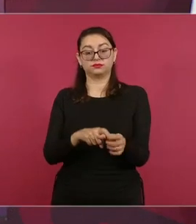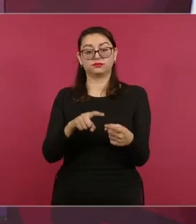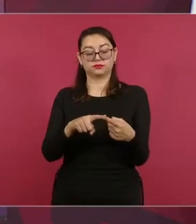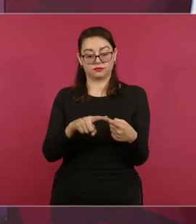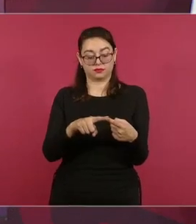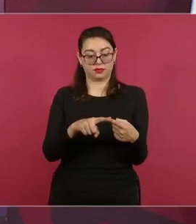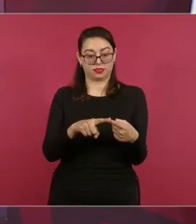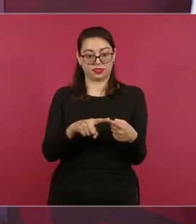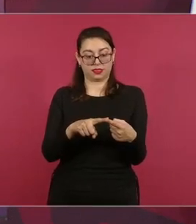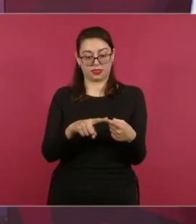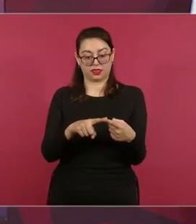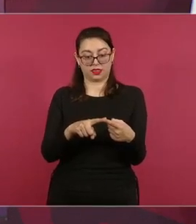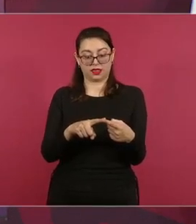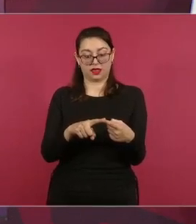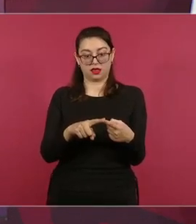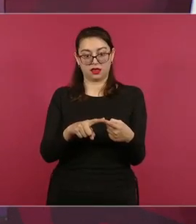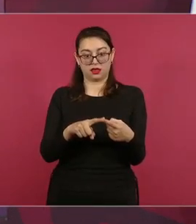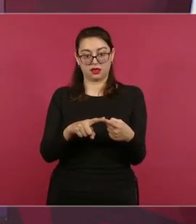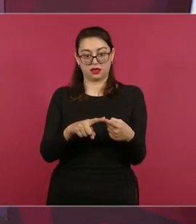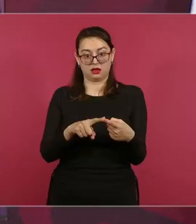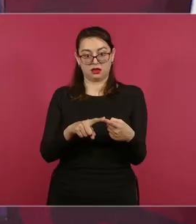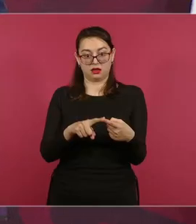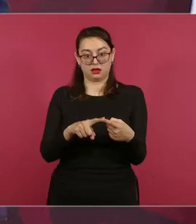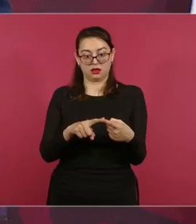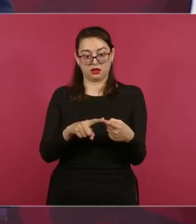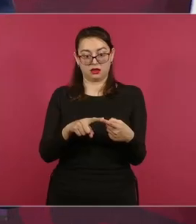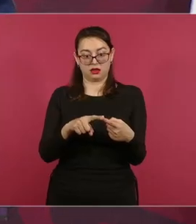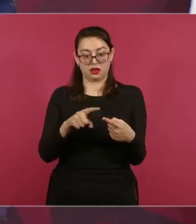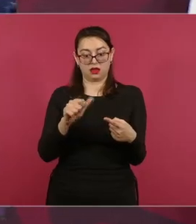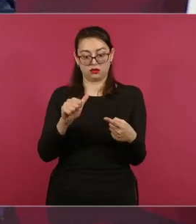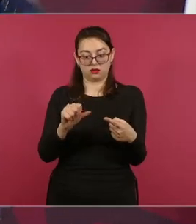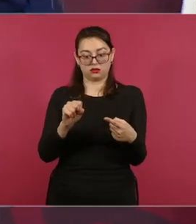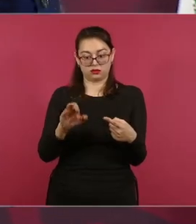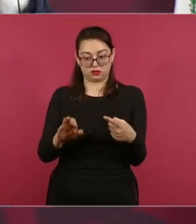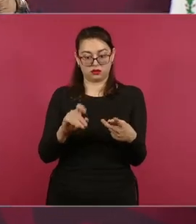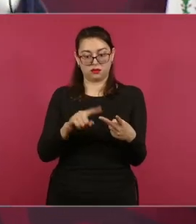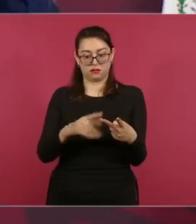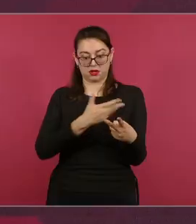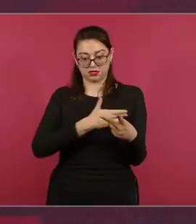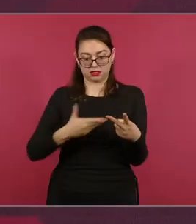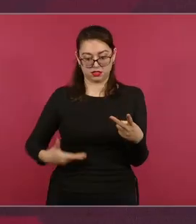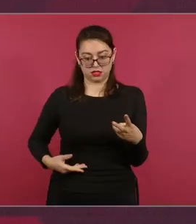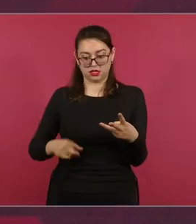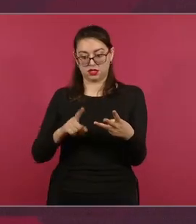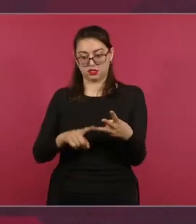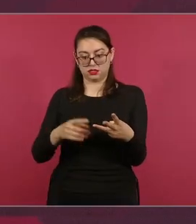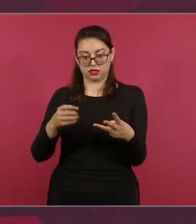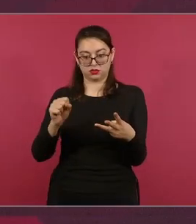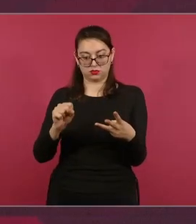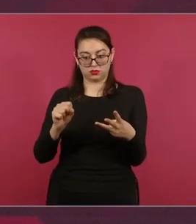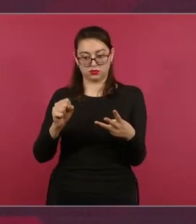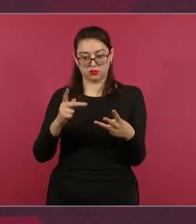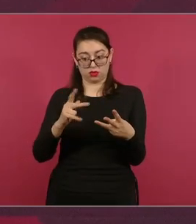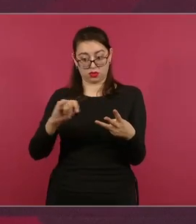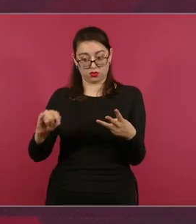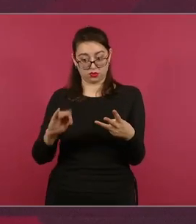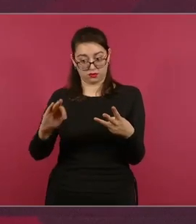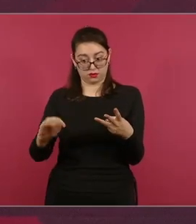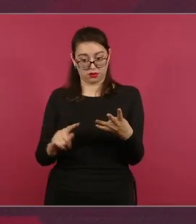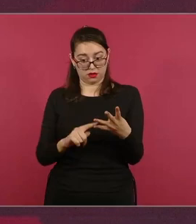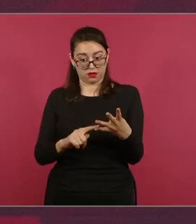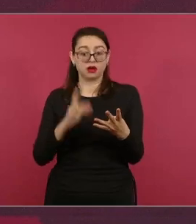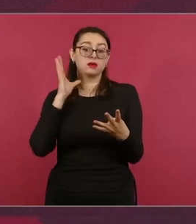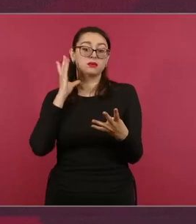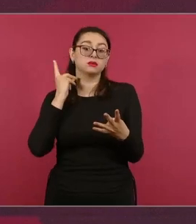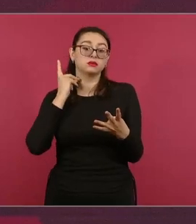la auditoría, el ejecutivo, el judicial y es un fondo para apoyar a la